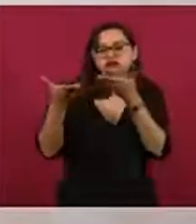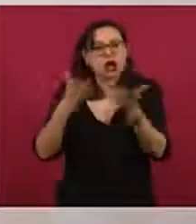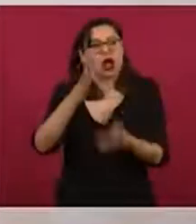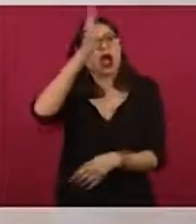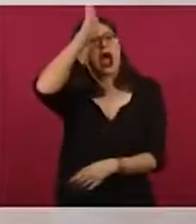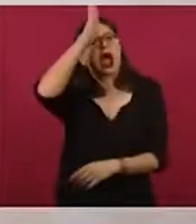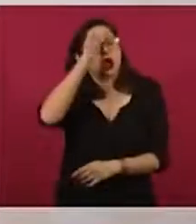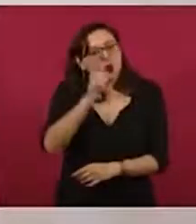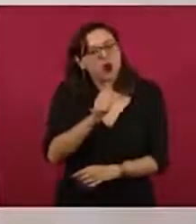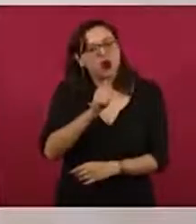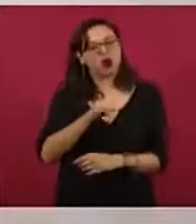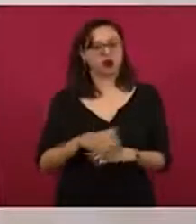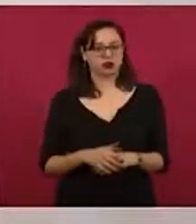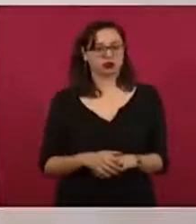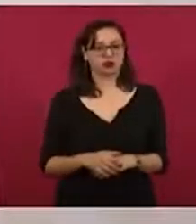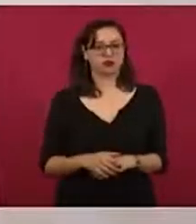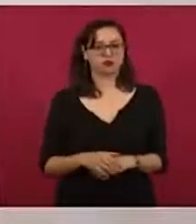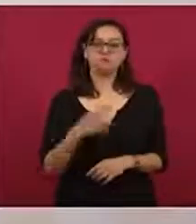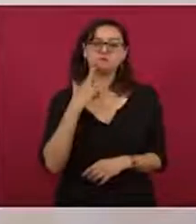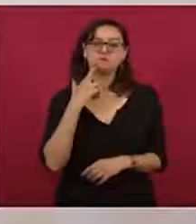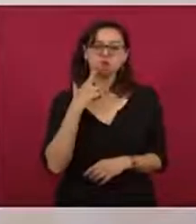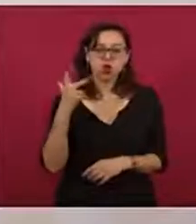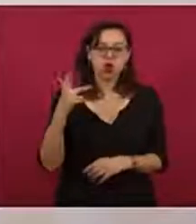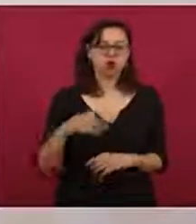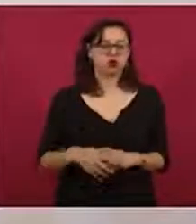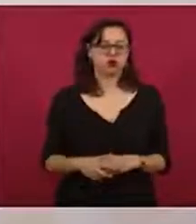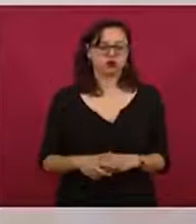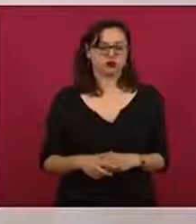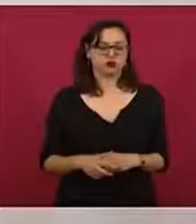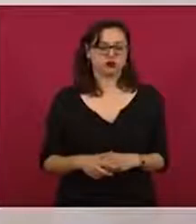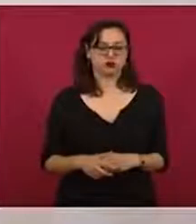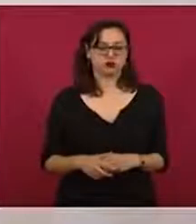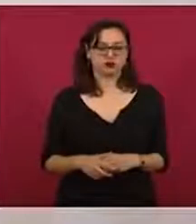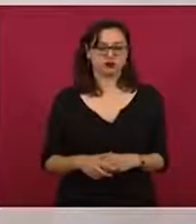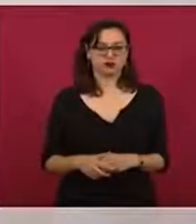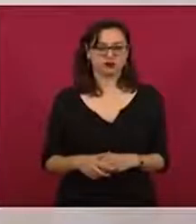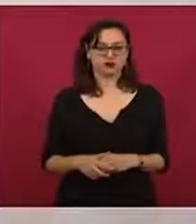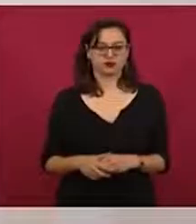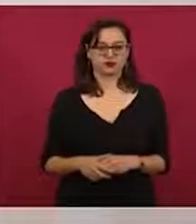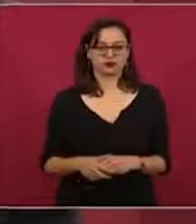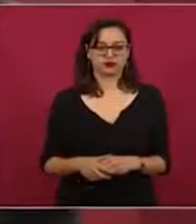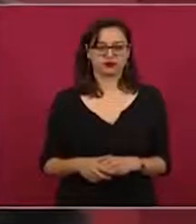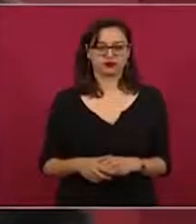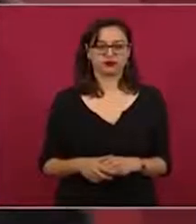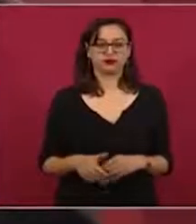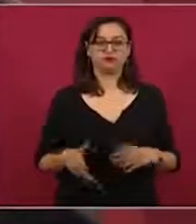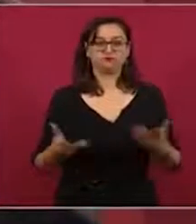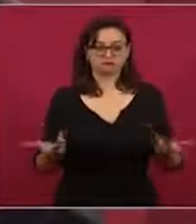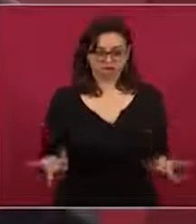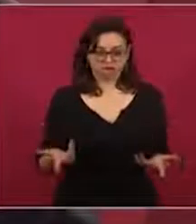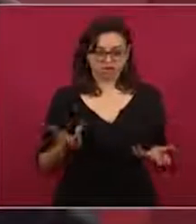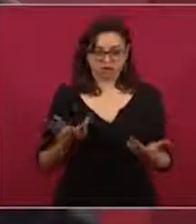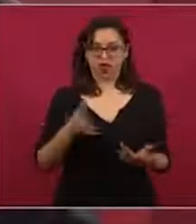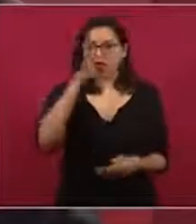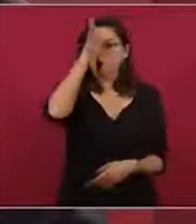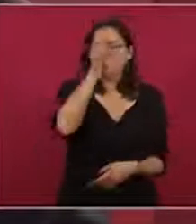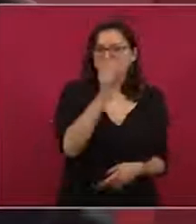que no viole la ley,